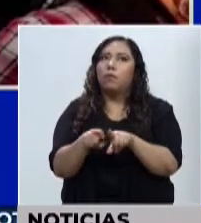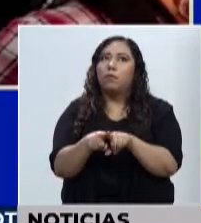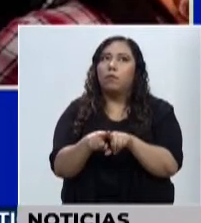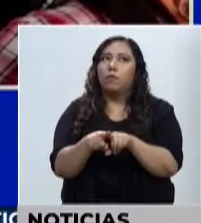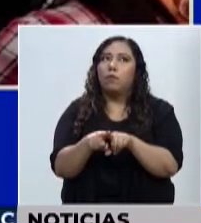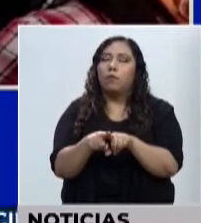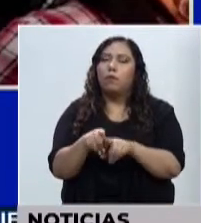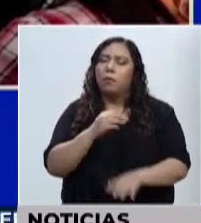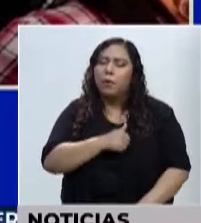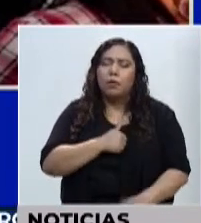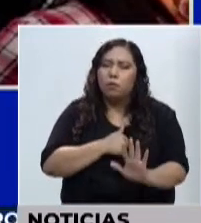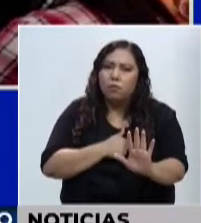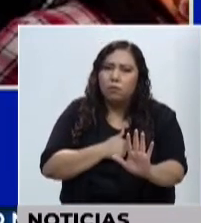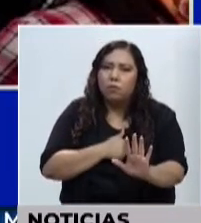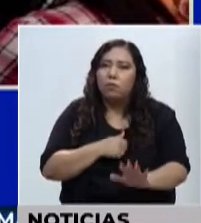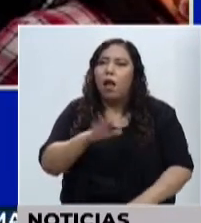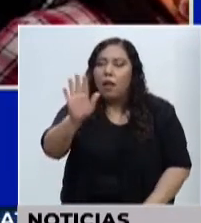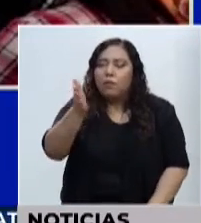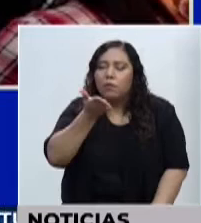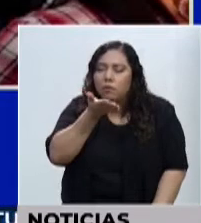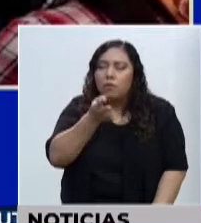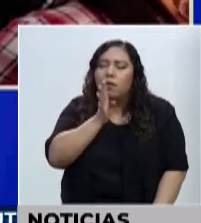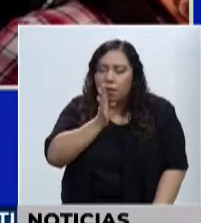Perdón. Sí, la escucho, la escucho.